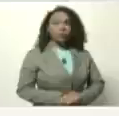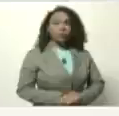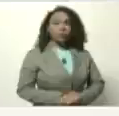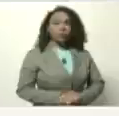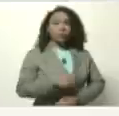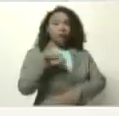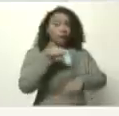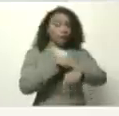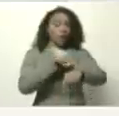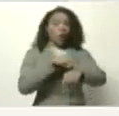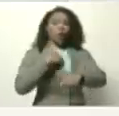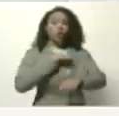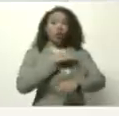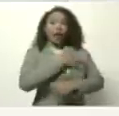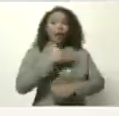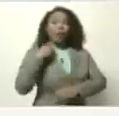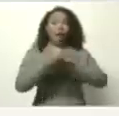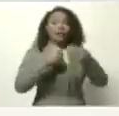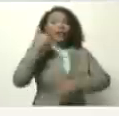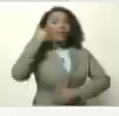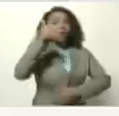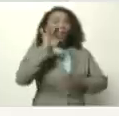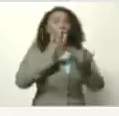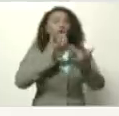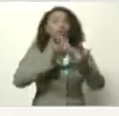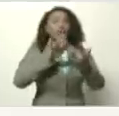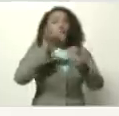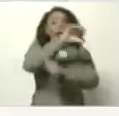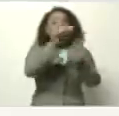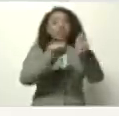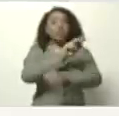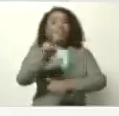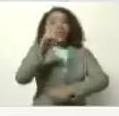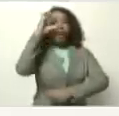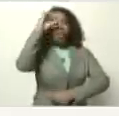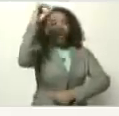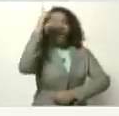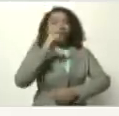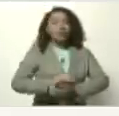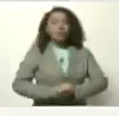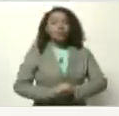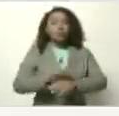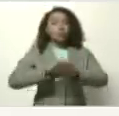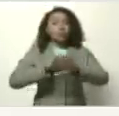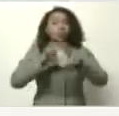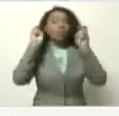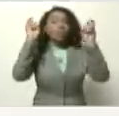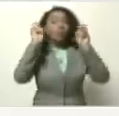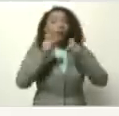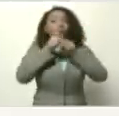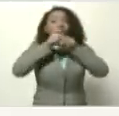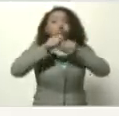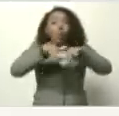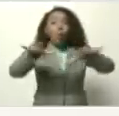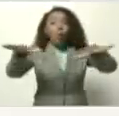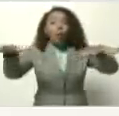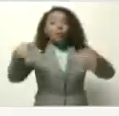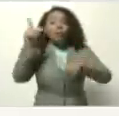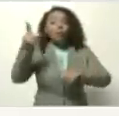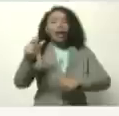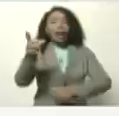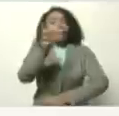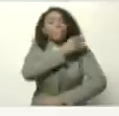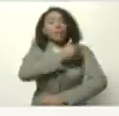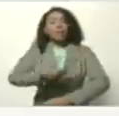Ya está, ahora queremos establecer al hilo telefónico un contacto con la vicepresidenta ejecutiva de la república a propósito de lo que es el despliegue del Ejecutivo